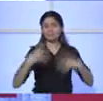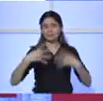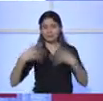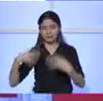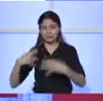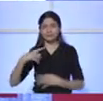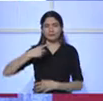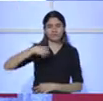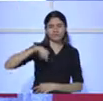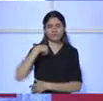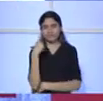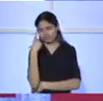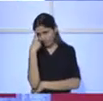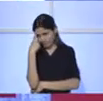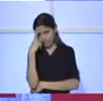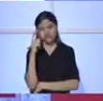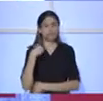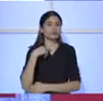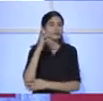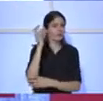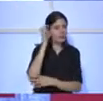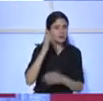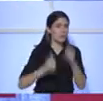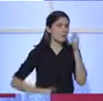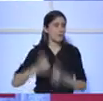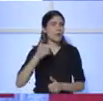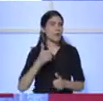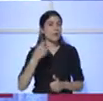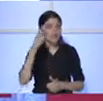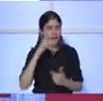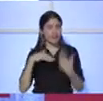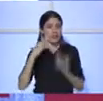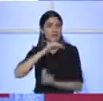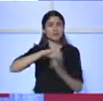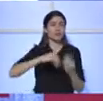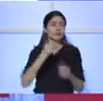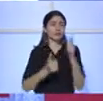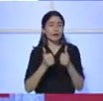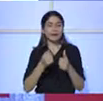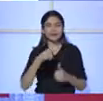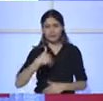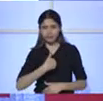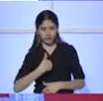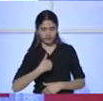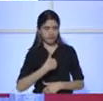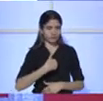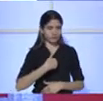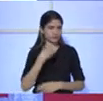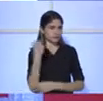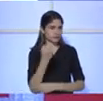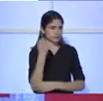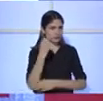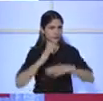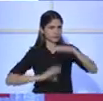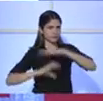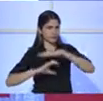modo tal a poder brindar nosotros la mejor gestión para la ciudadanía, que nuestro rol principal constitucional